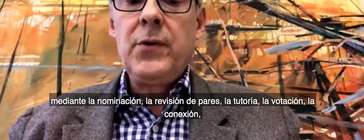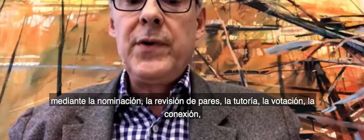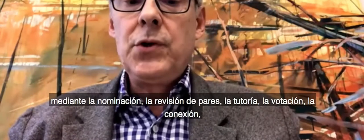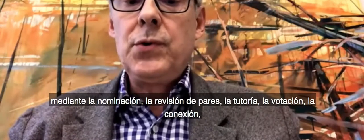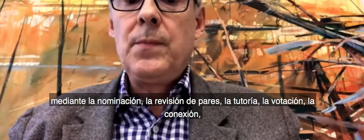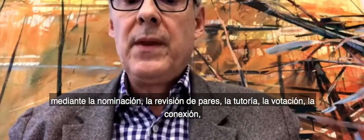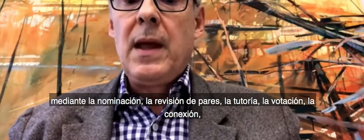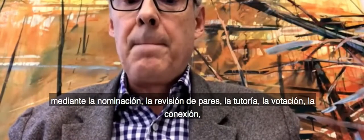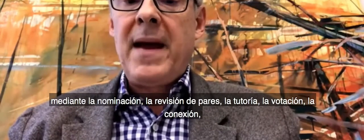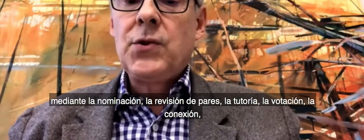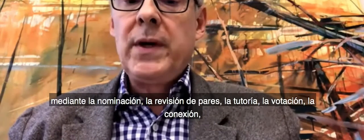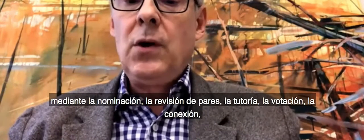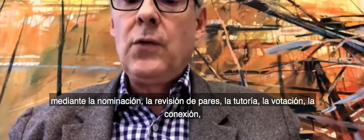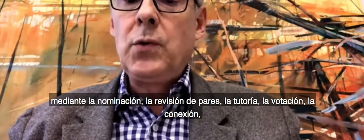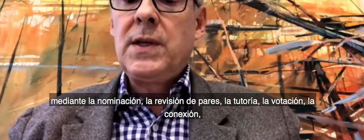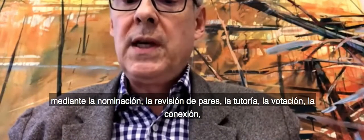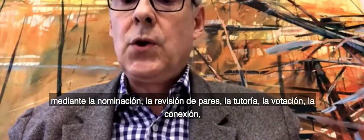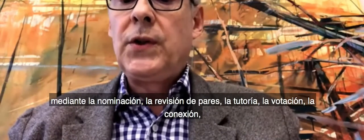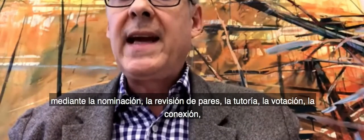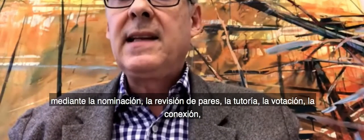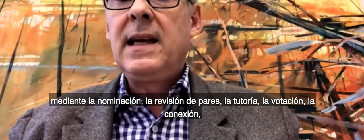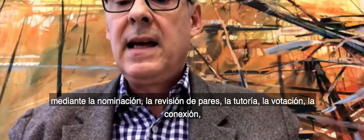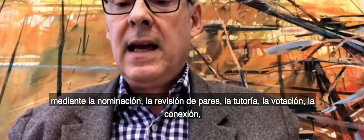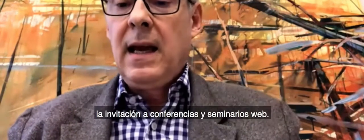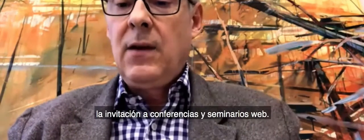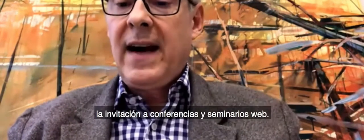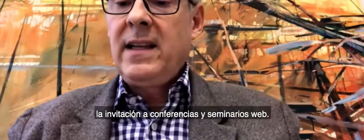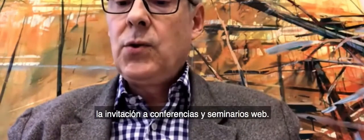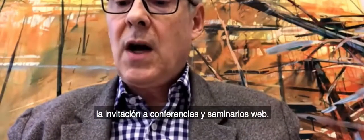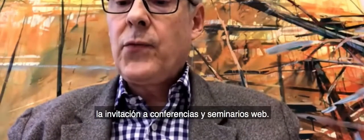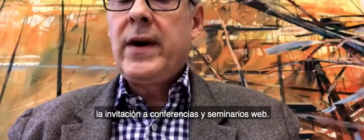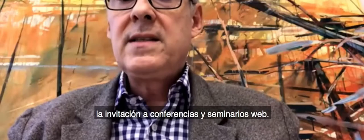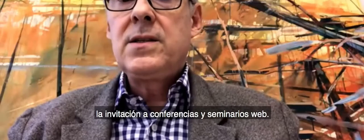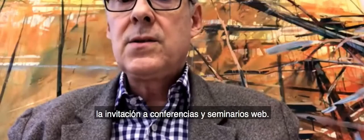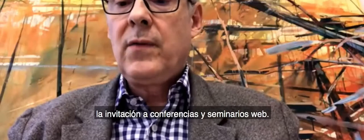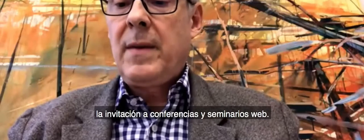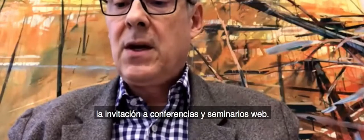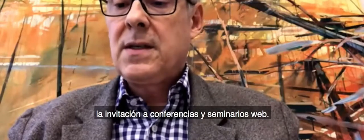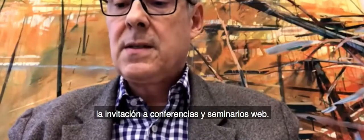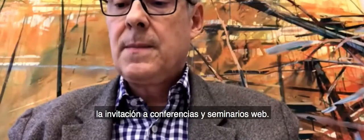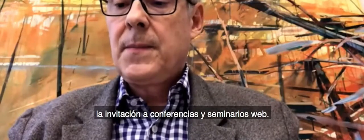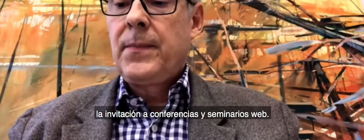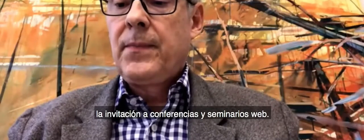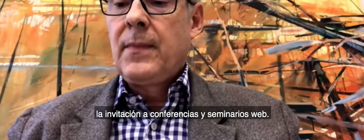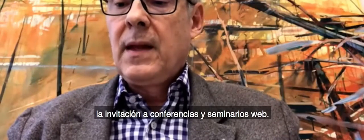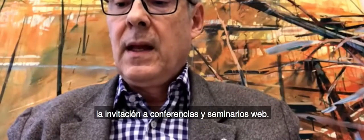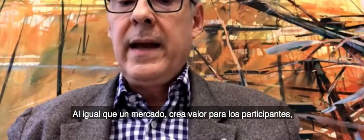peering review, mentoring, voting, connecting, inviting to conferences or webinars.